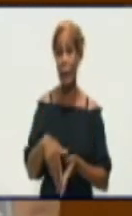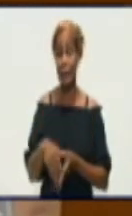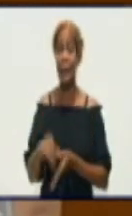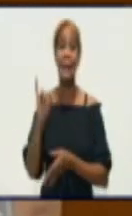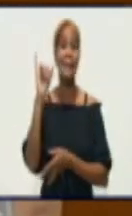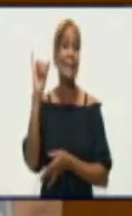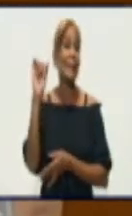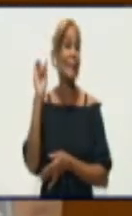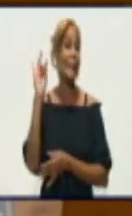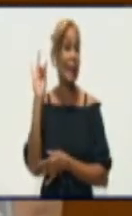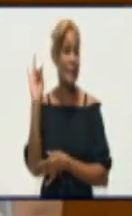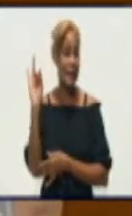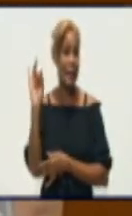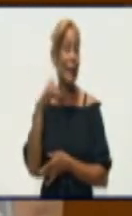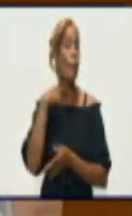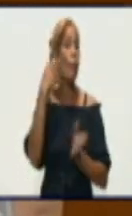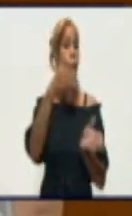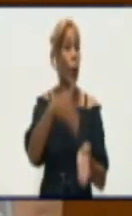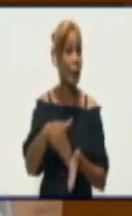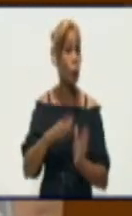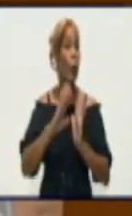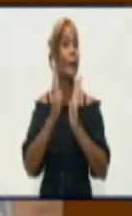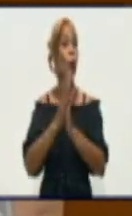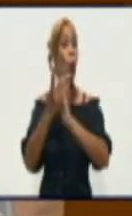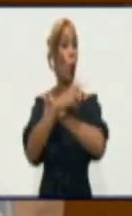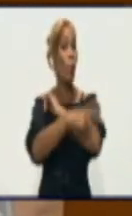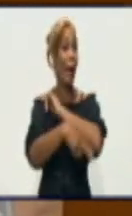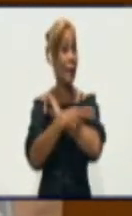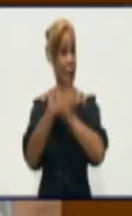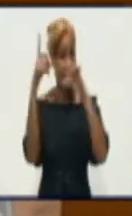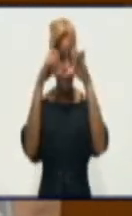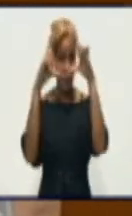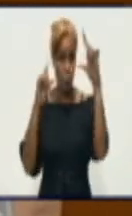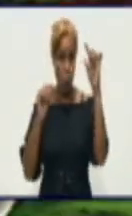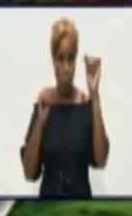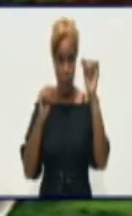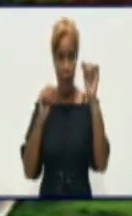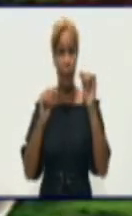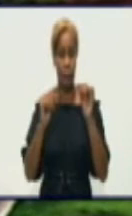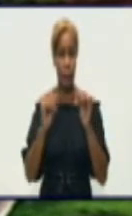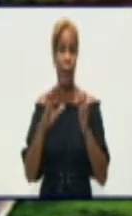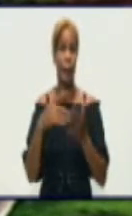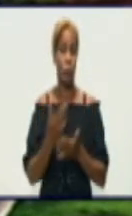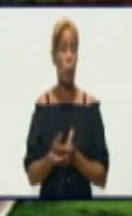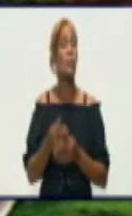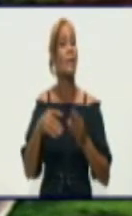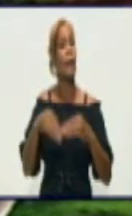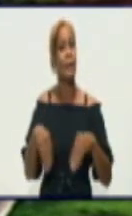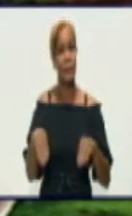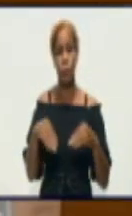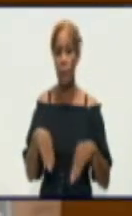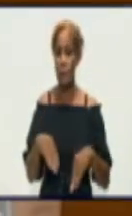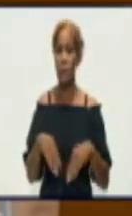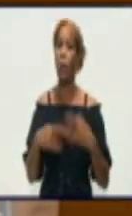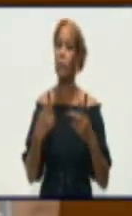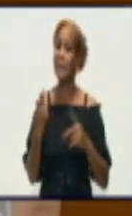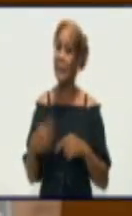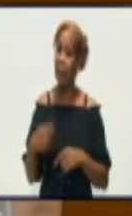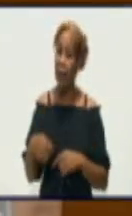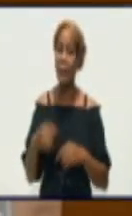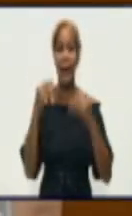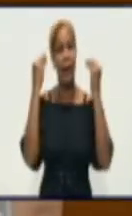fallecidos en el país. Es una cifra que crece por día. La situación es seria. La situación es como para sentarnos a pensar, a